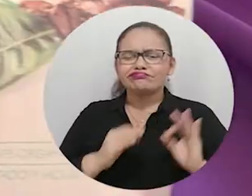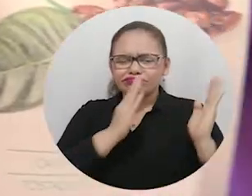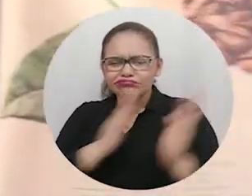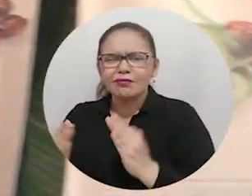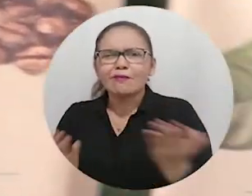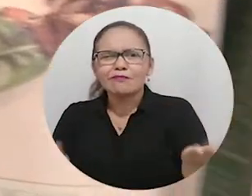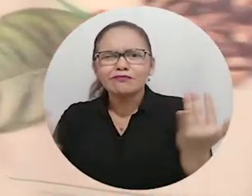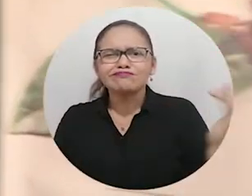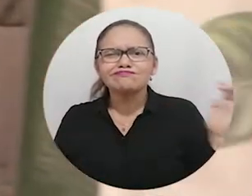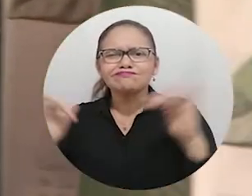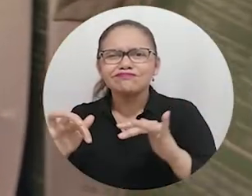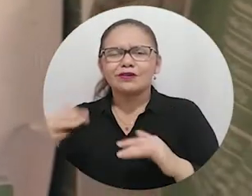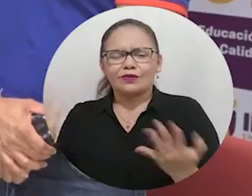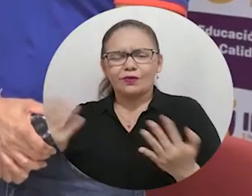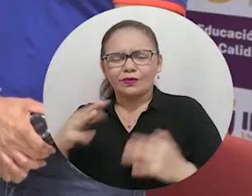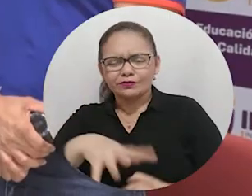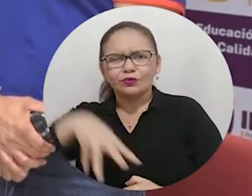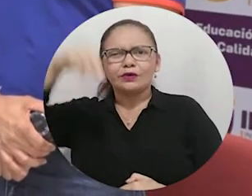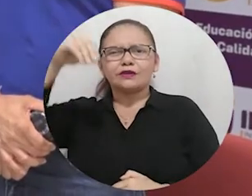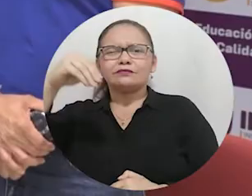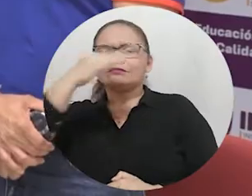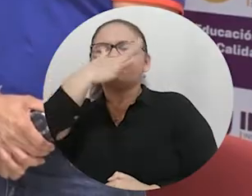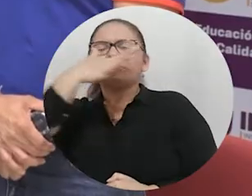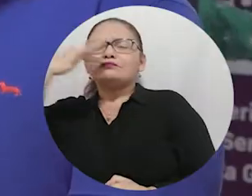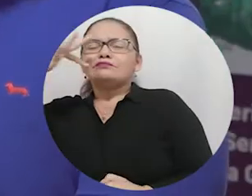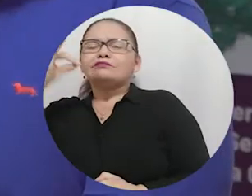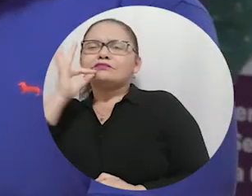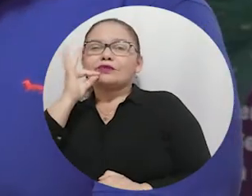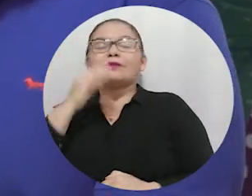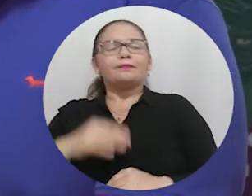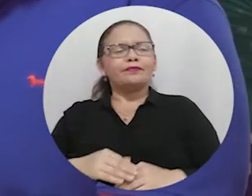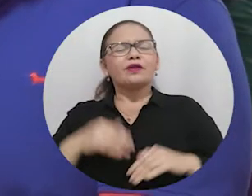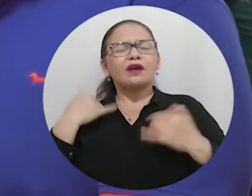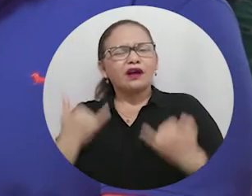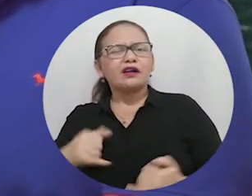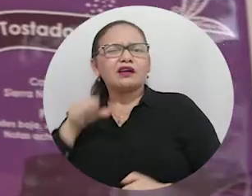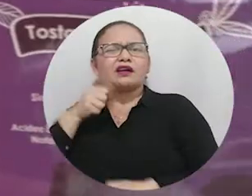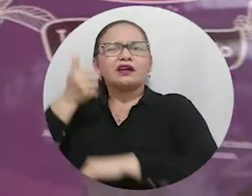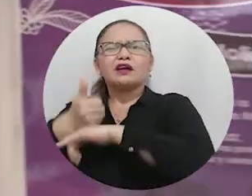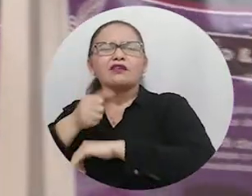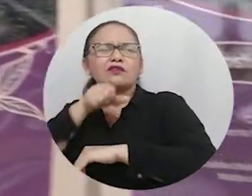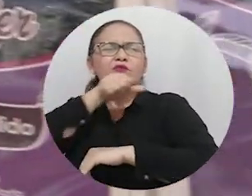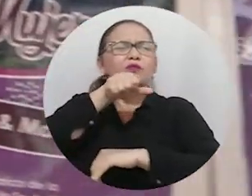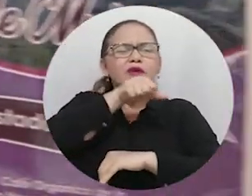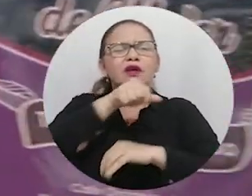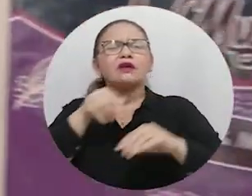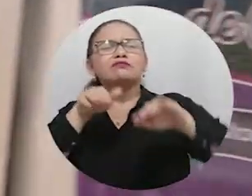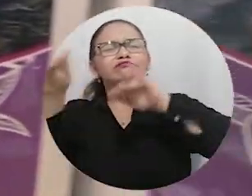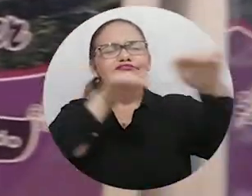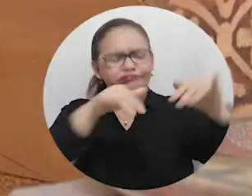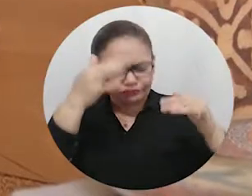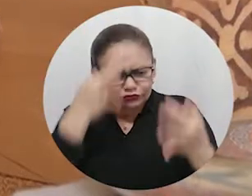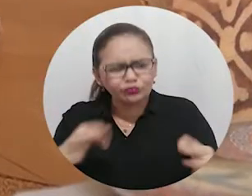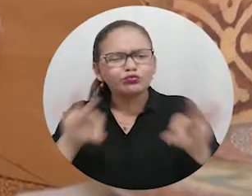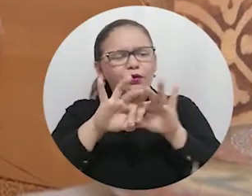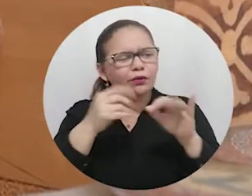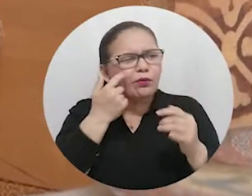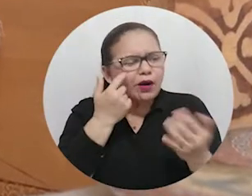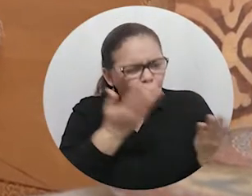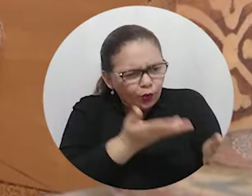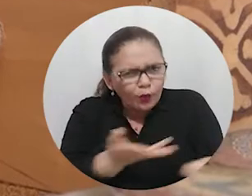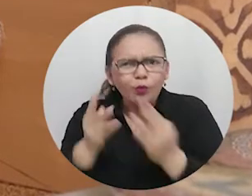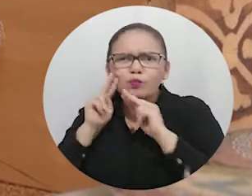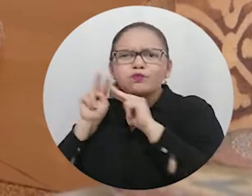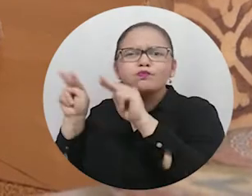organizadora del evento Magdalena Respira Café, la Universidad del Magdalena, a través del rector Pablo Vera Salazar, hizo un llamado a fortalecerse en